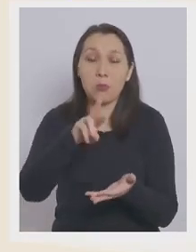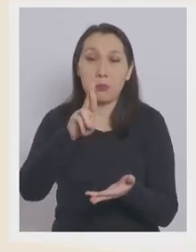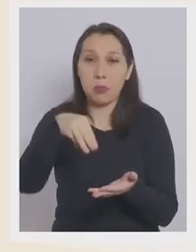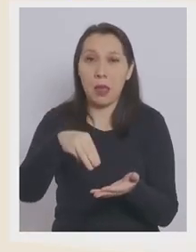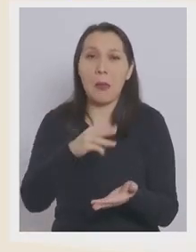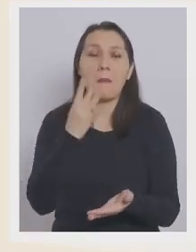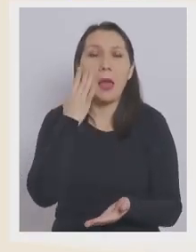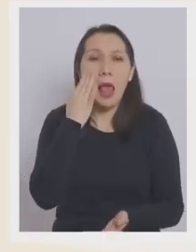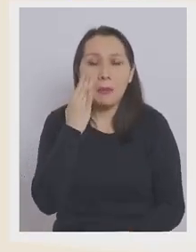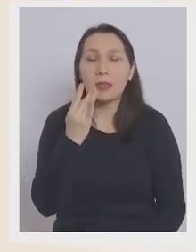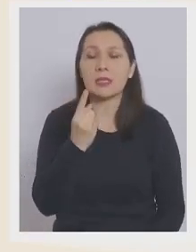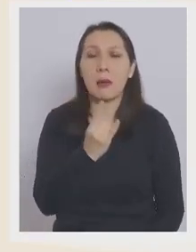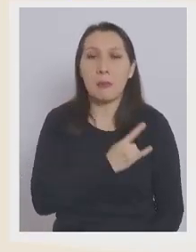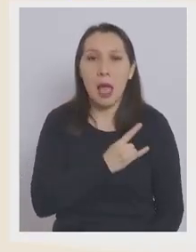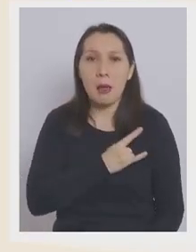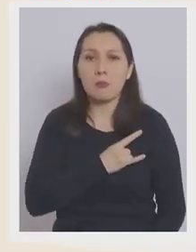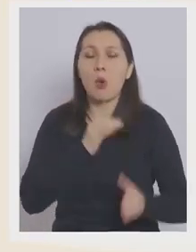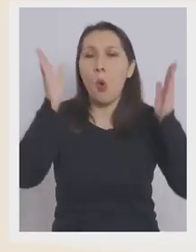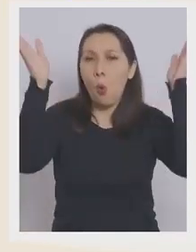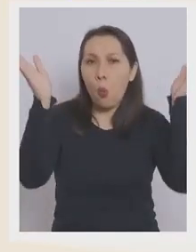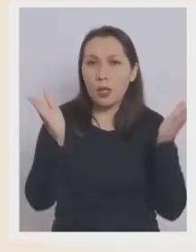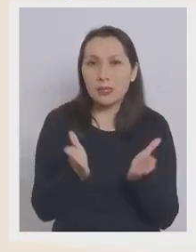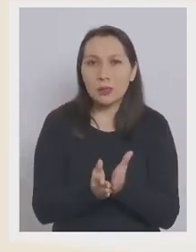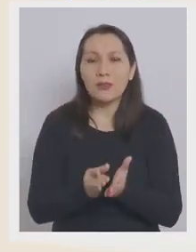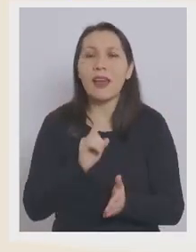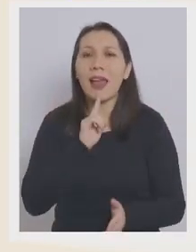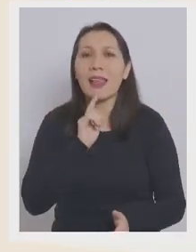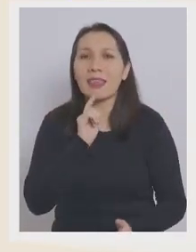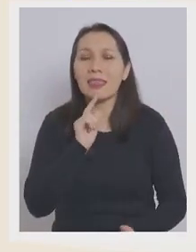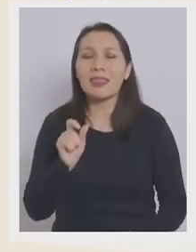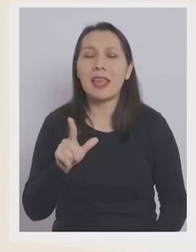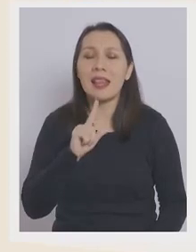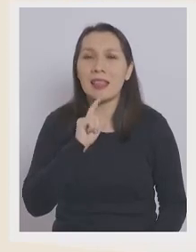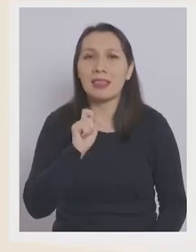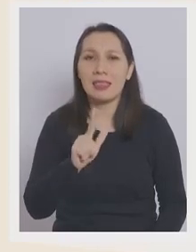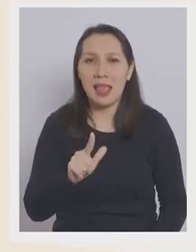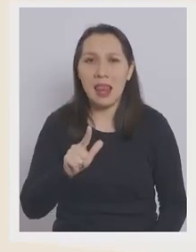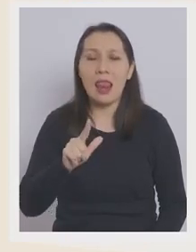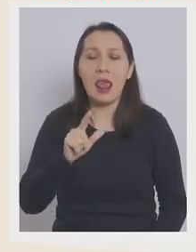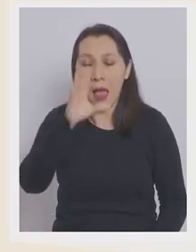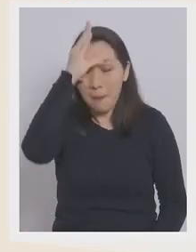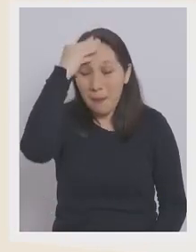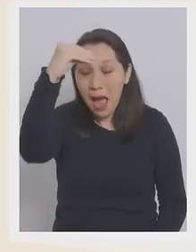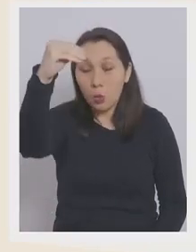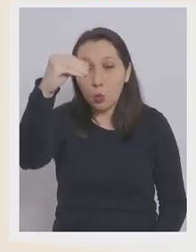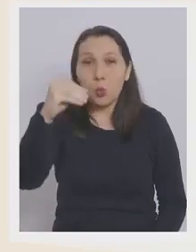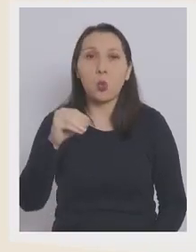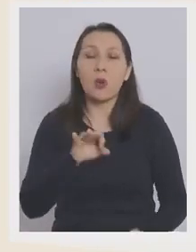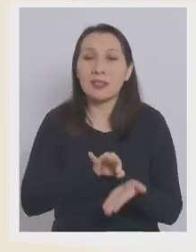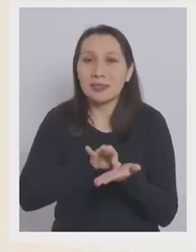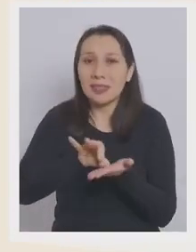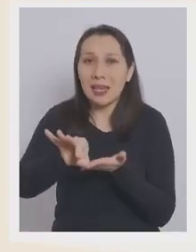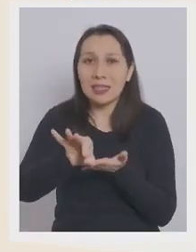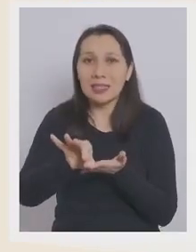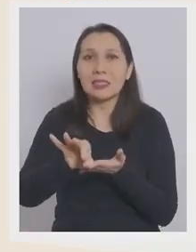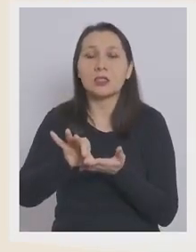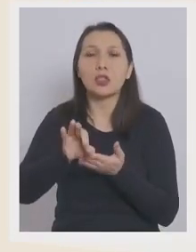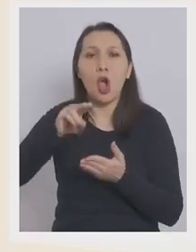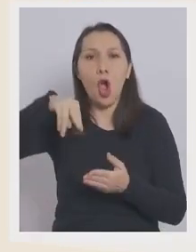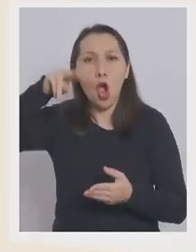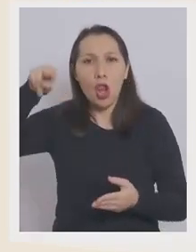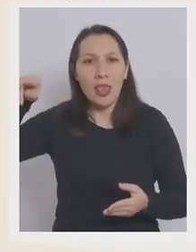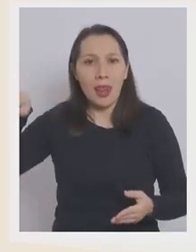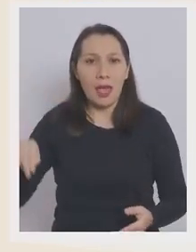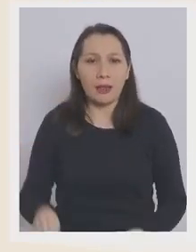Maipú, Huechuraba, Tiltil, Macul, Cerrillos y Colina, en la región de O'Higgins,